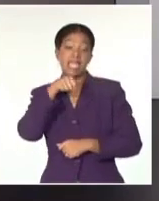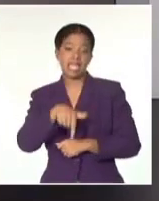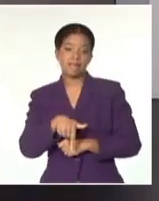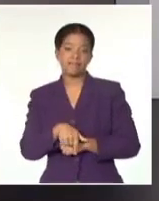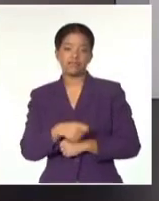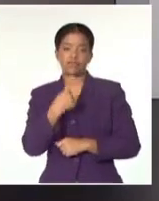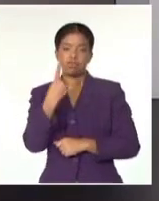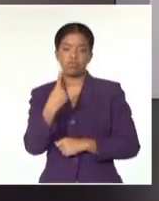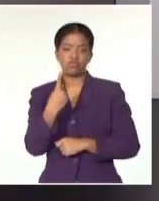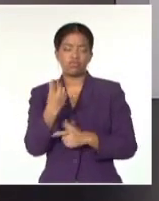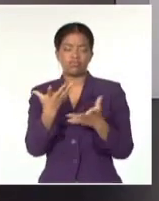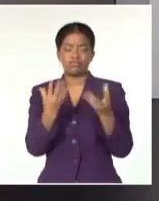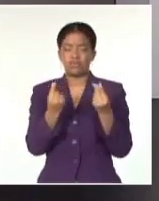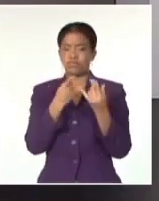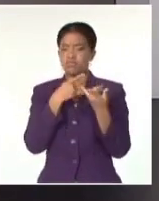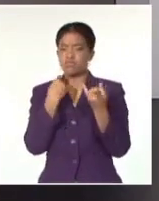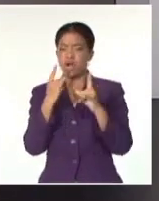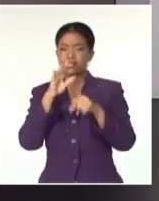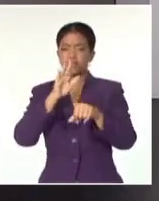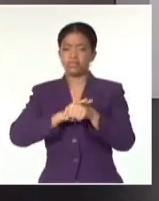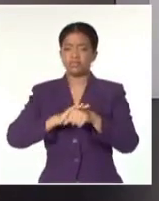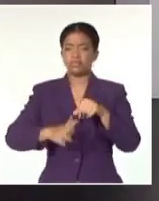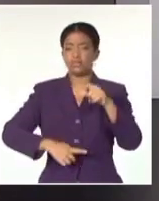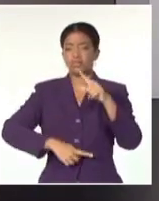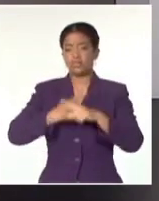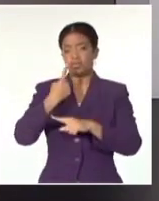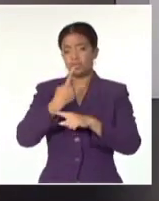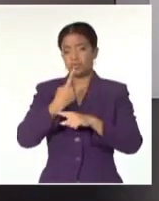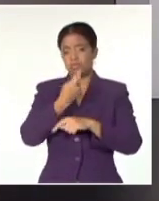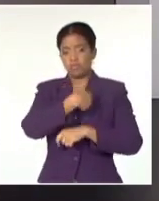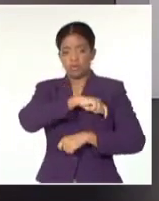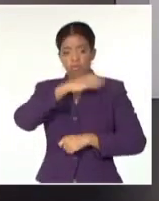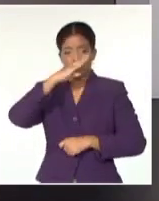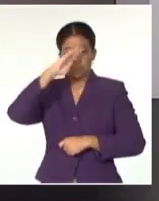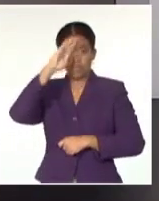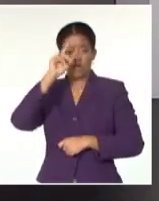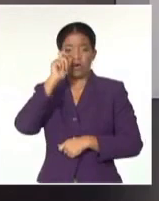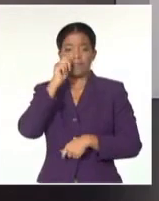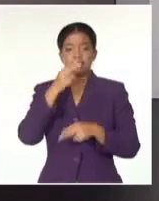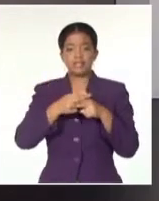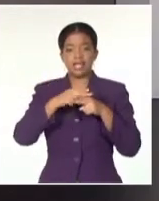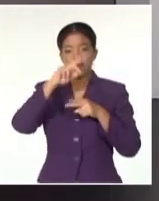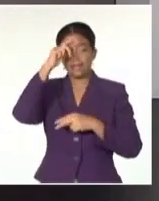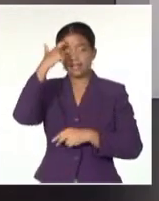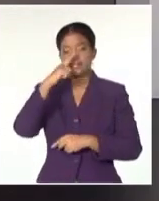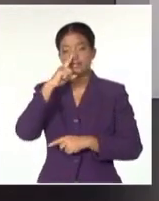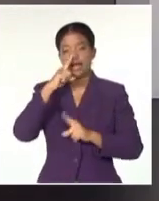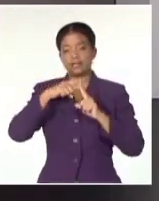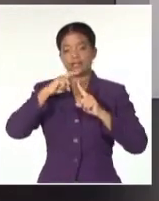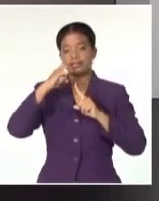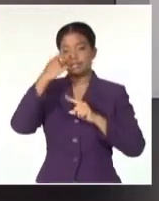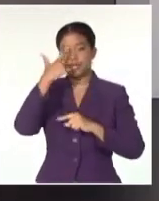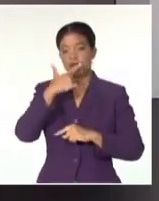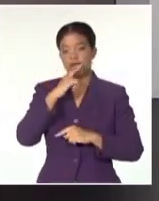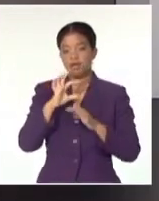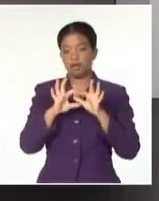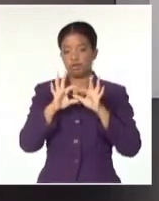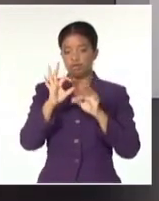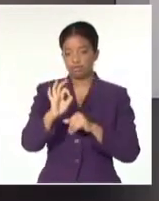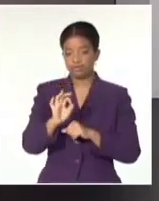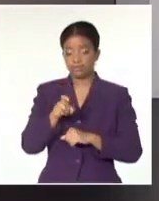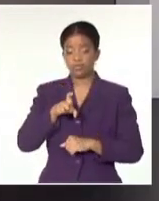de terror y muerte contra el pueblo de Cuba, Santiago Álvarez Fernández Magriña. En los últimos días,